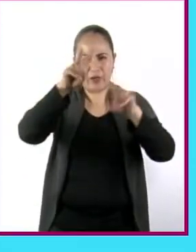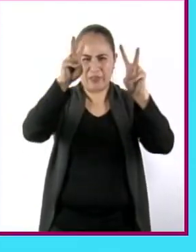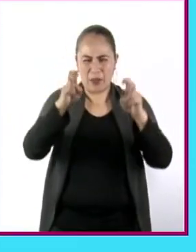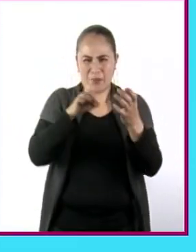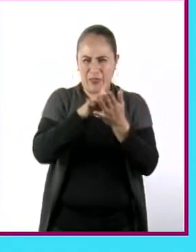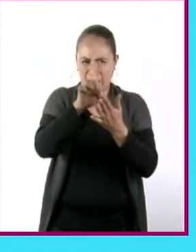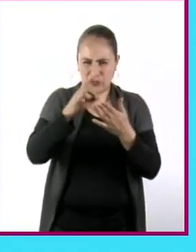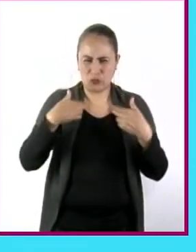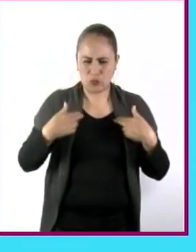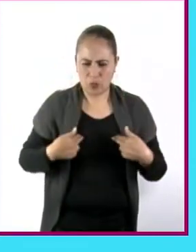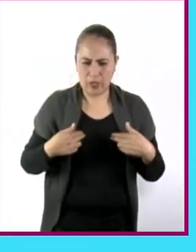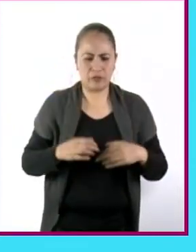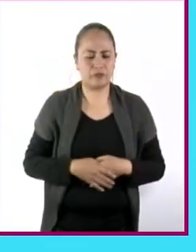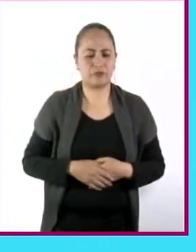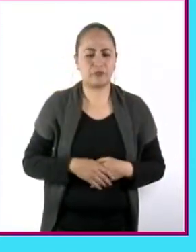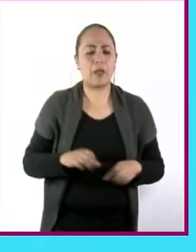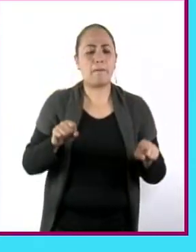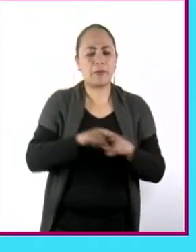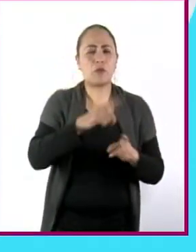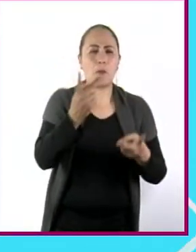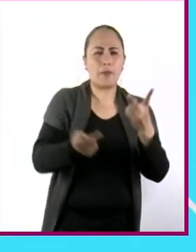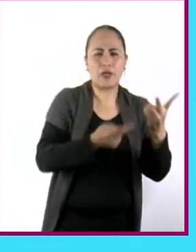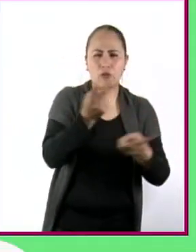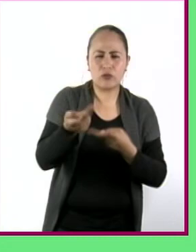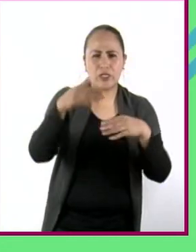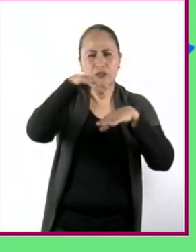Consultas sobre el respeto a la diversidad.